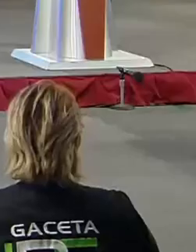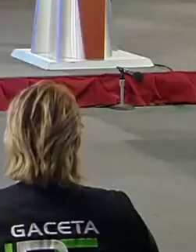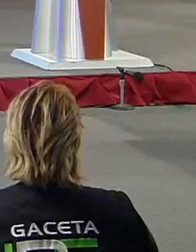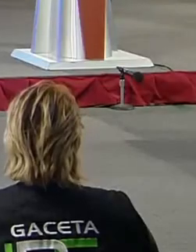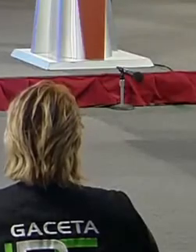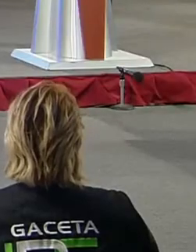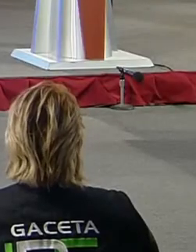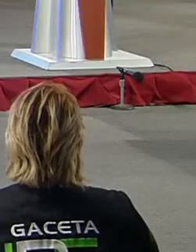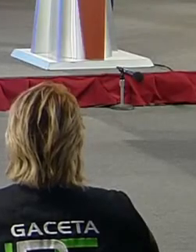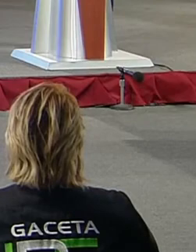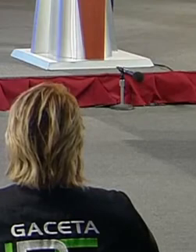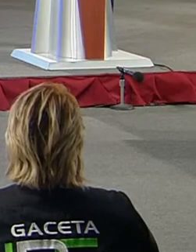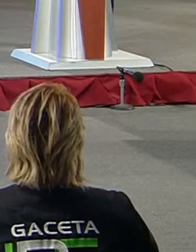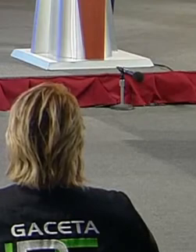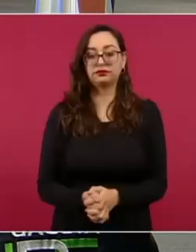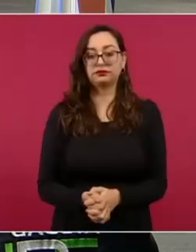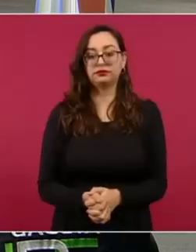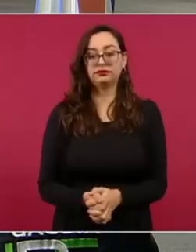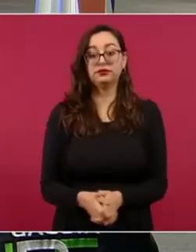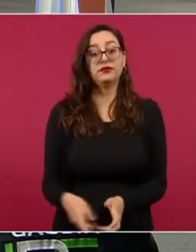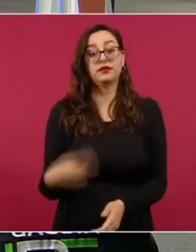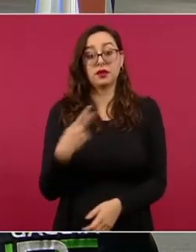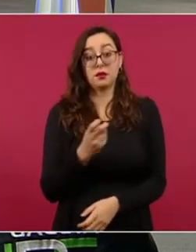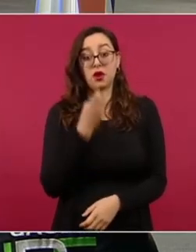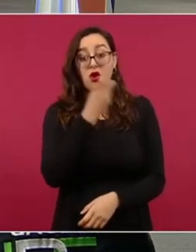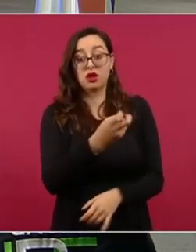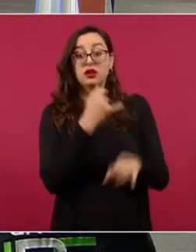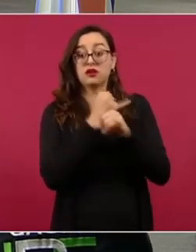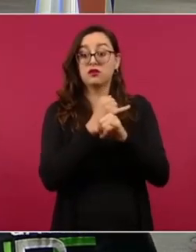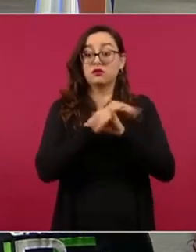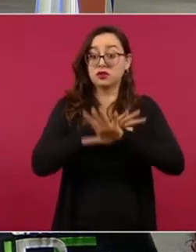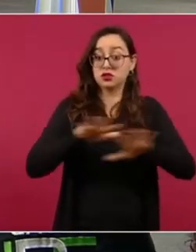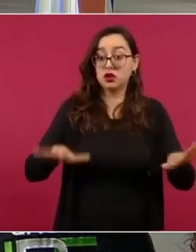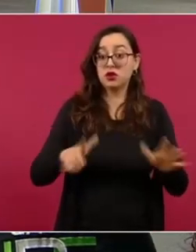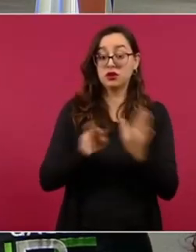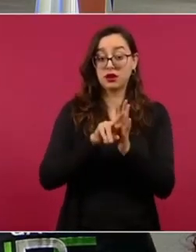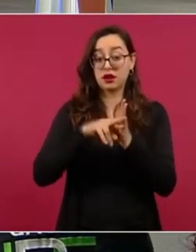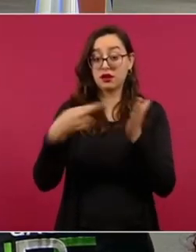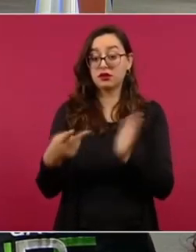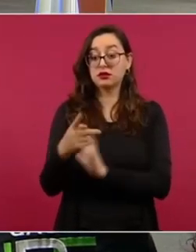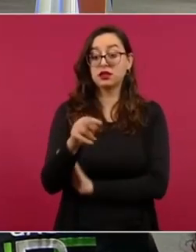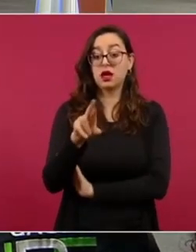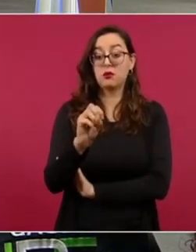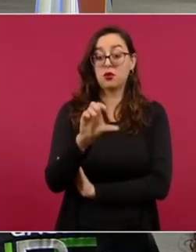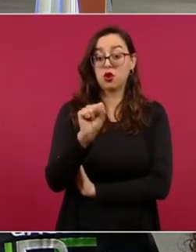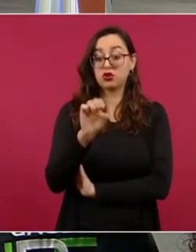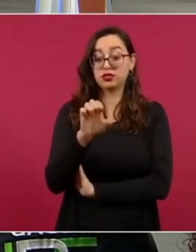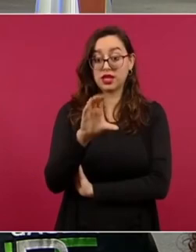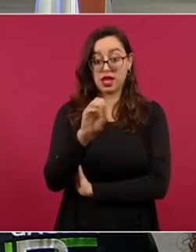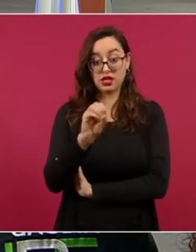de estos que simulan, que están en la ONU,